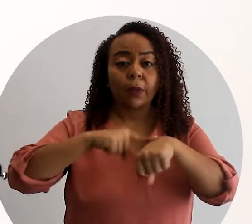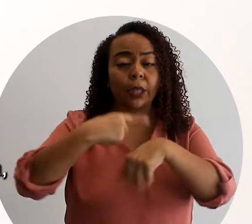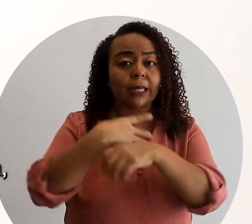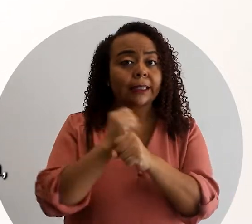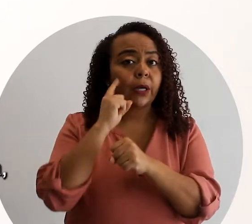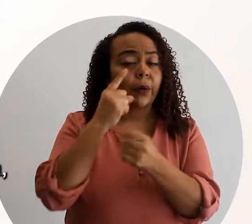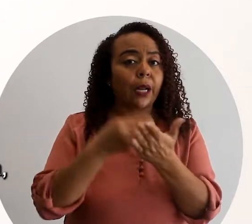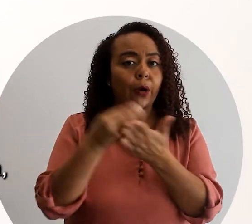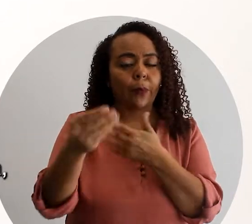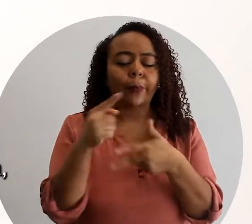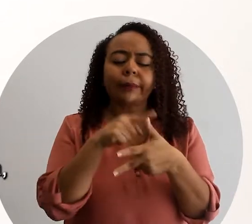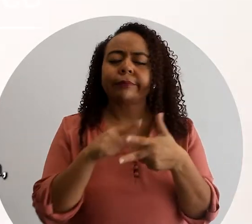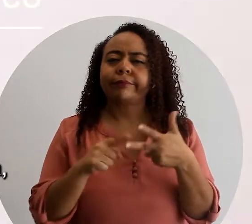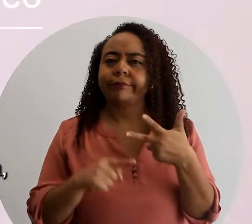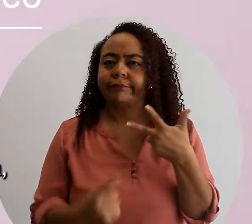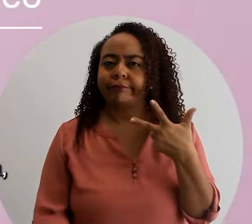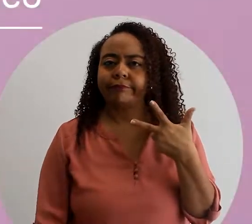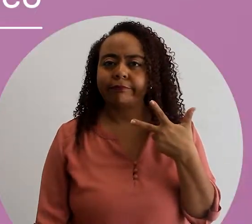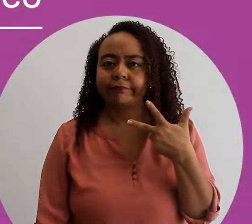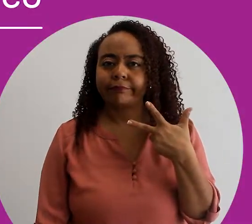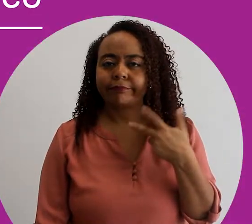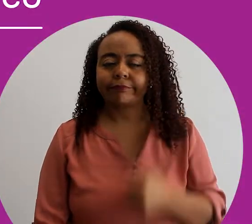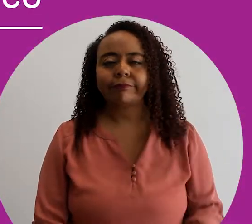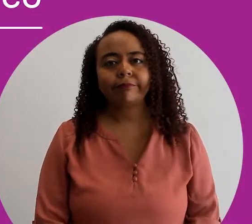buscan resolver al realizar una compra y son las siguientes.